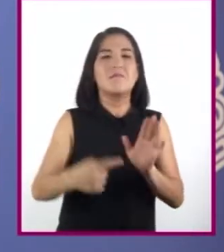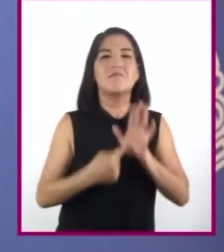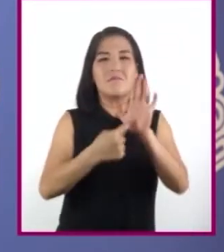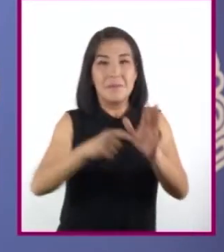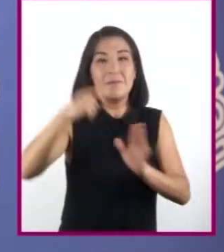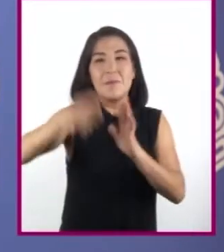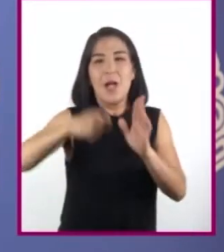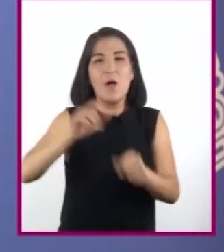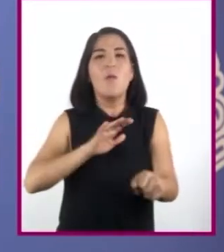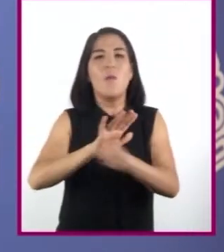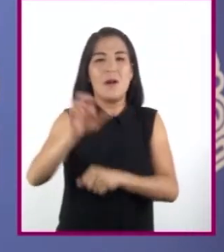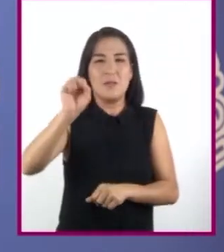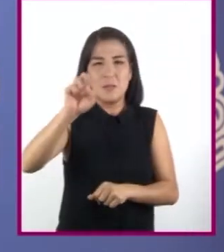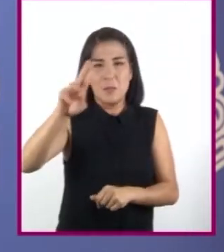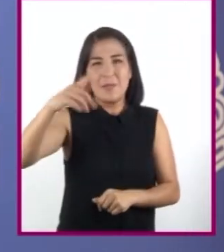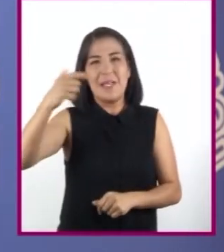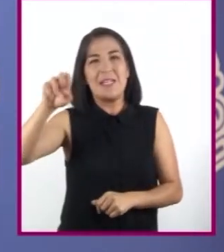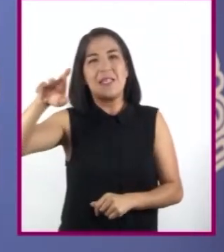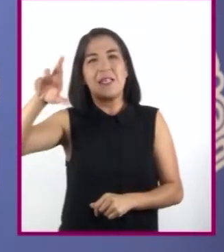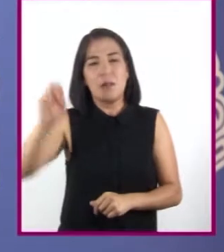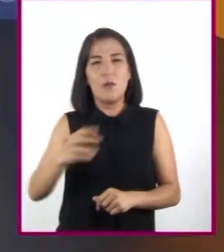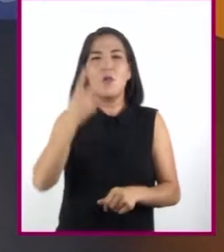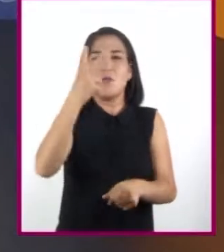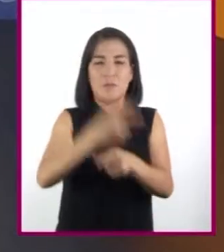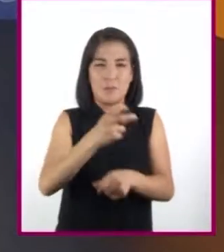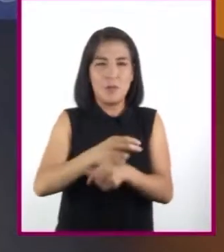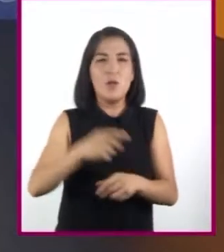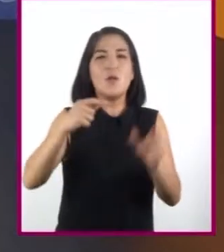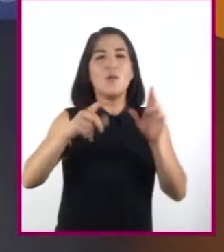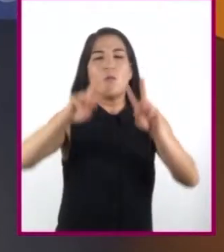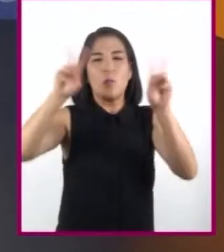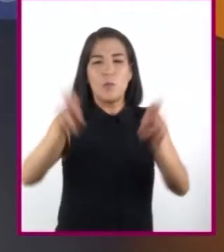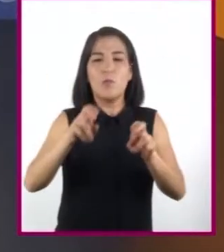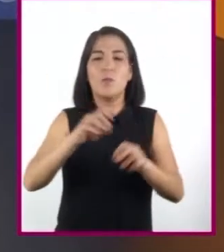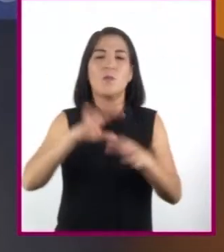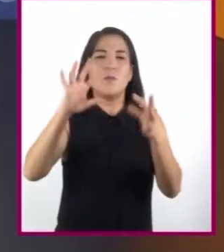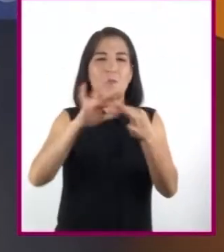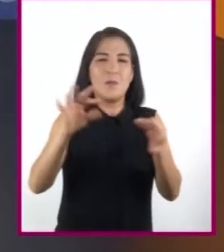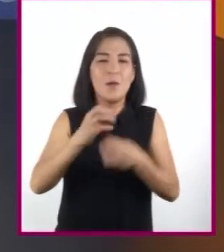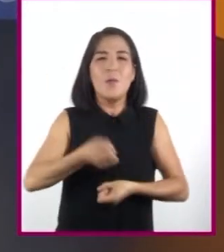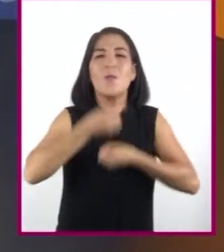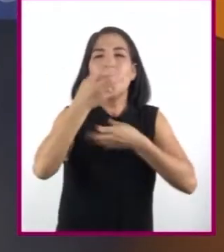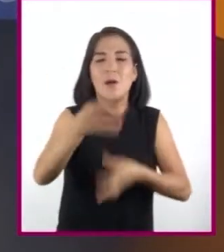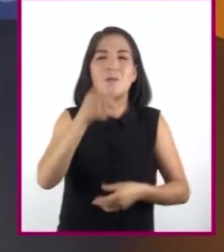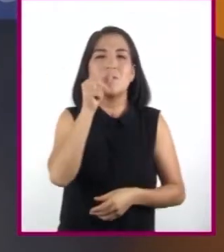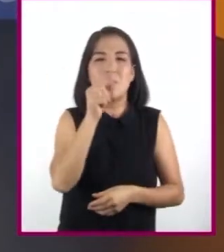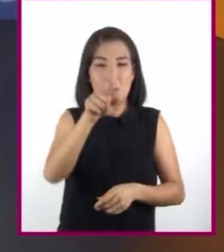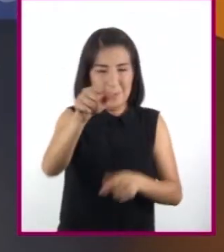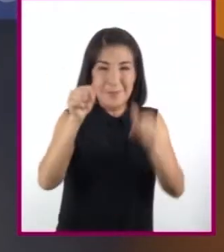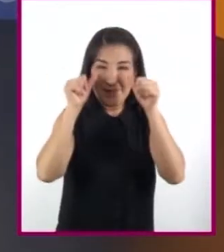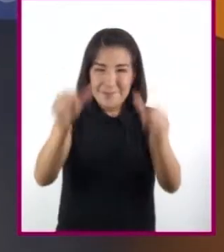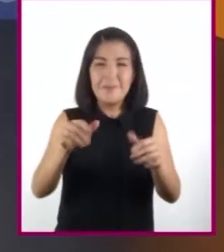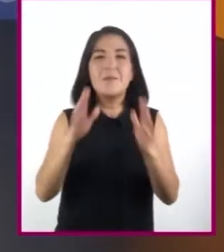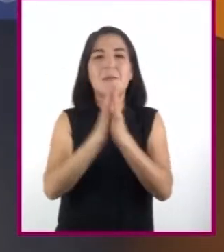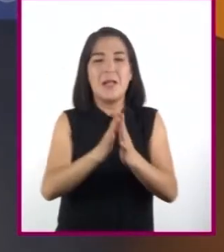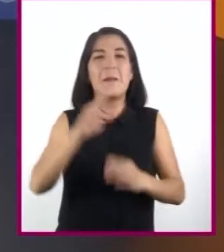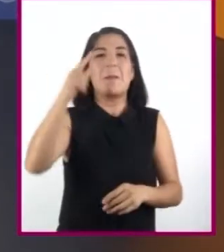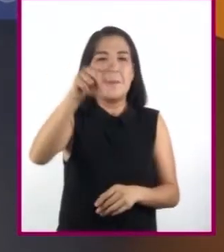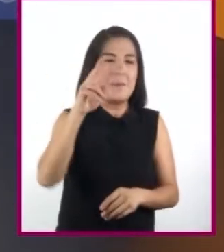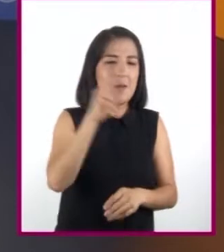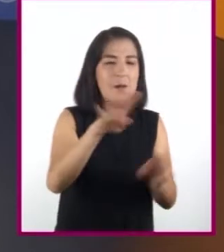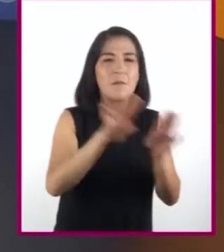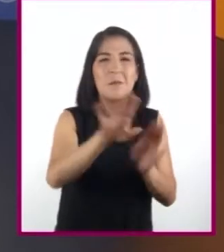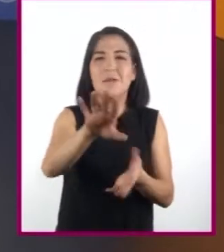de los subgéneros narrativos 2, el cuento policiaco. Pongan atención, pues conocerán algunos aspectos importantes